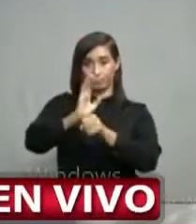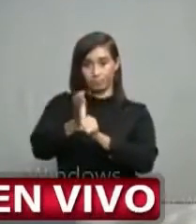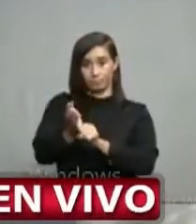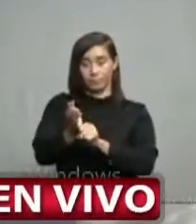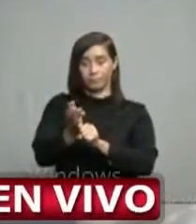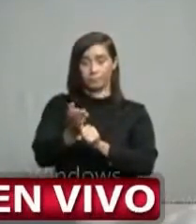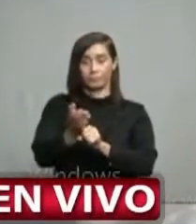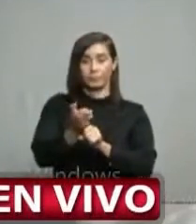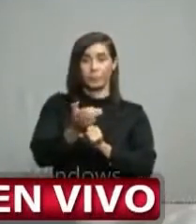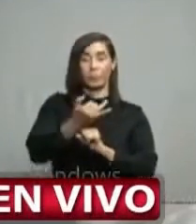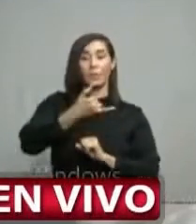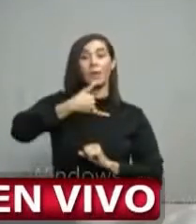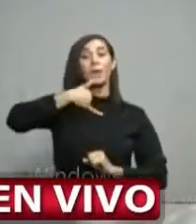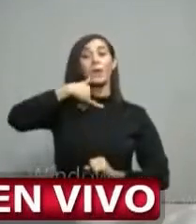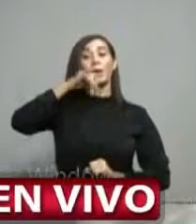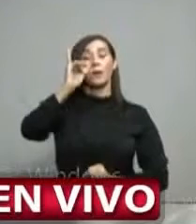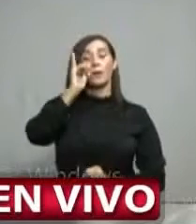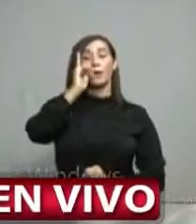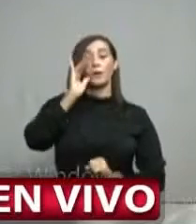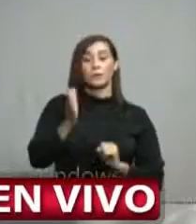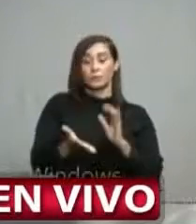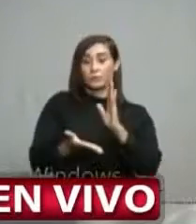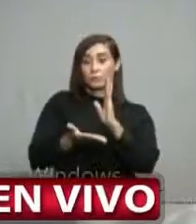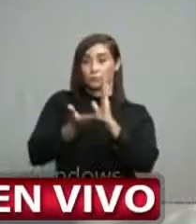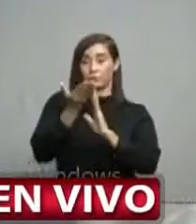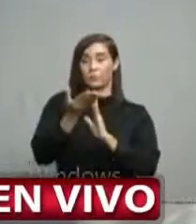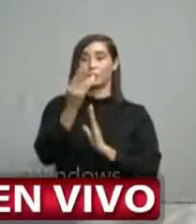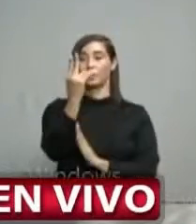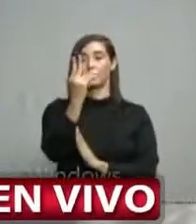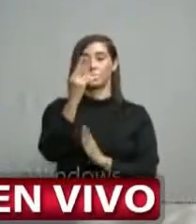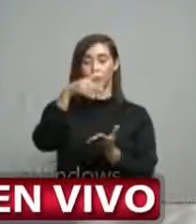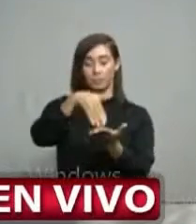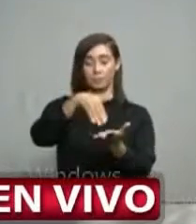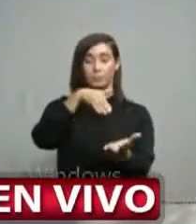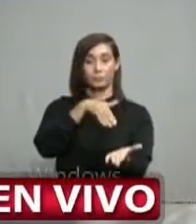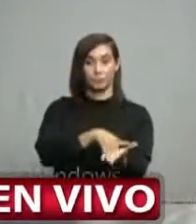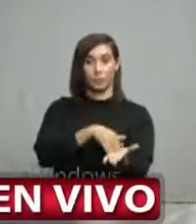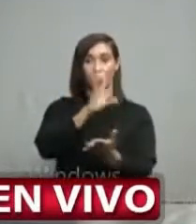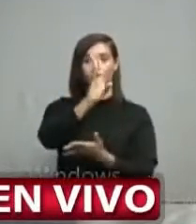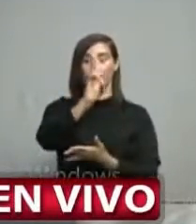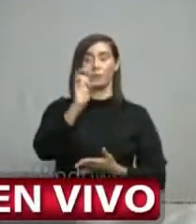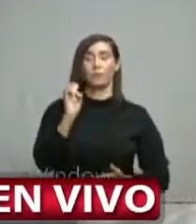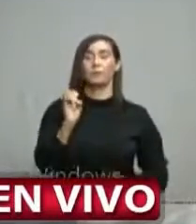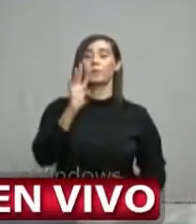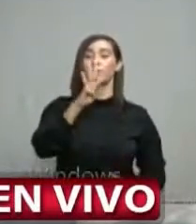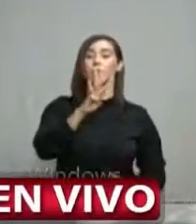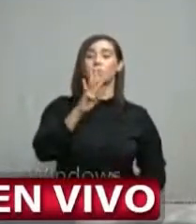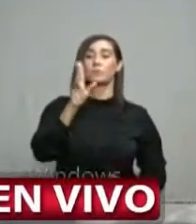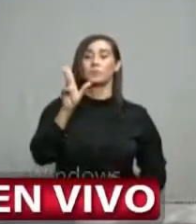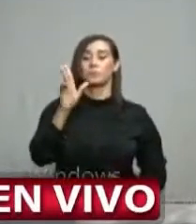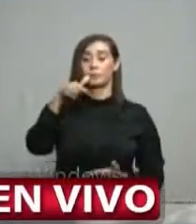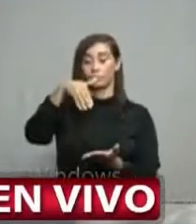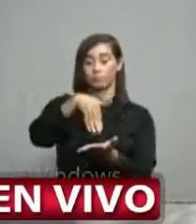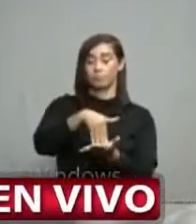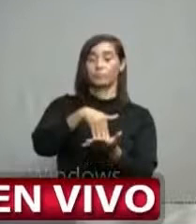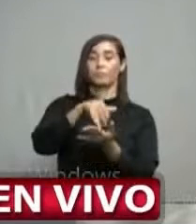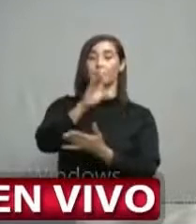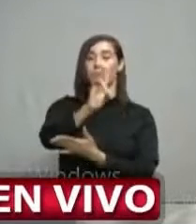Ayer el número ascendía a 2.743